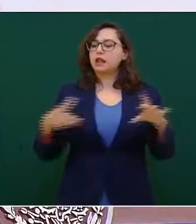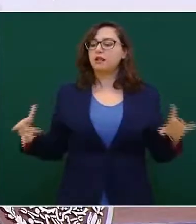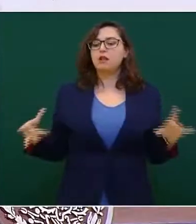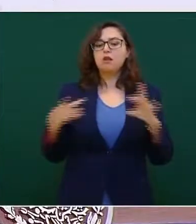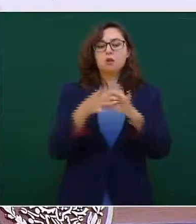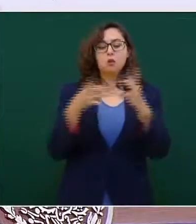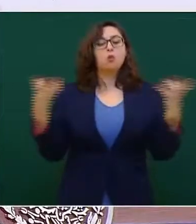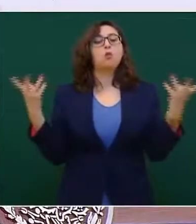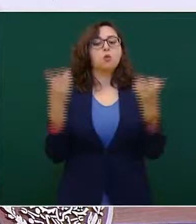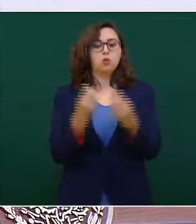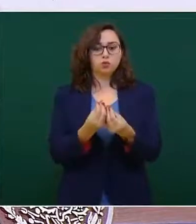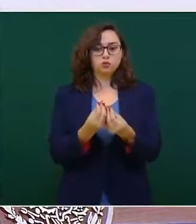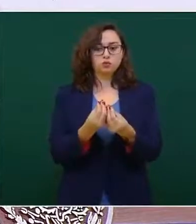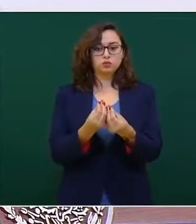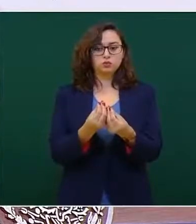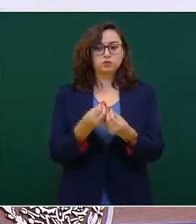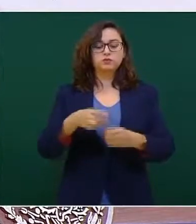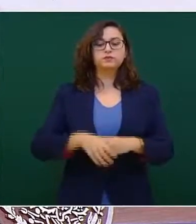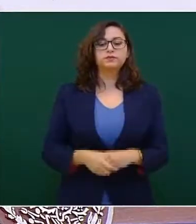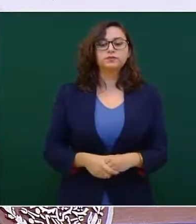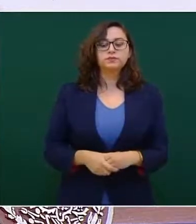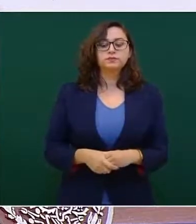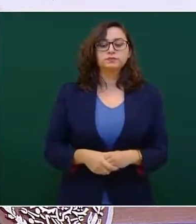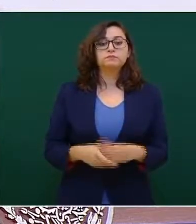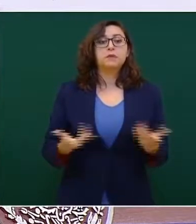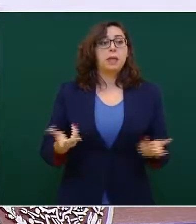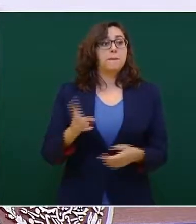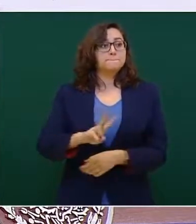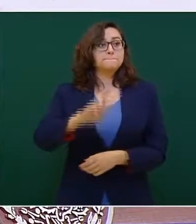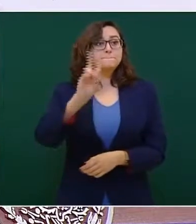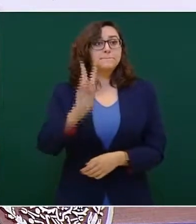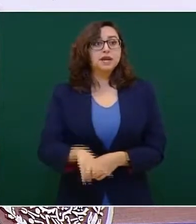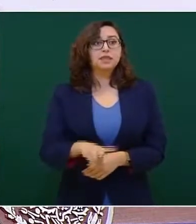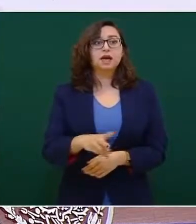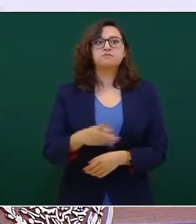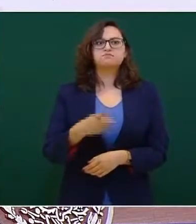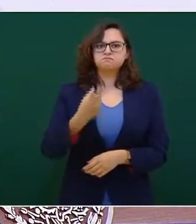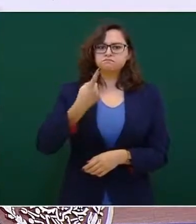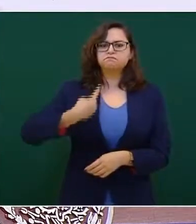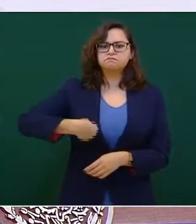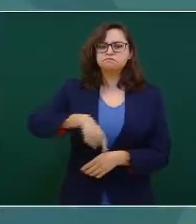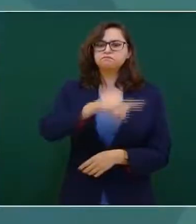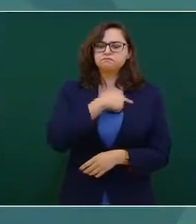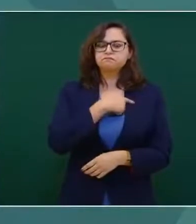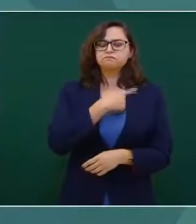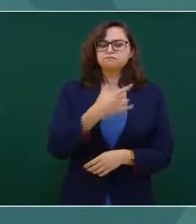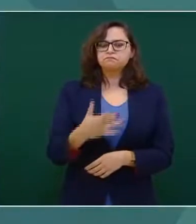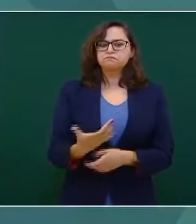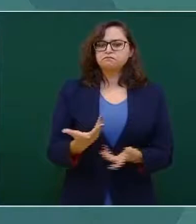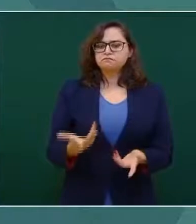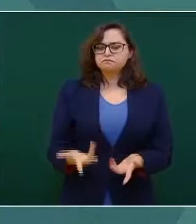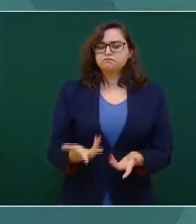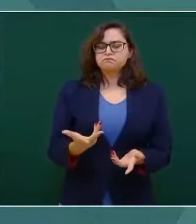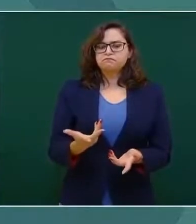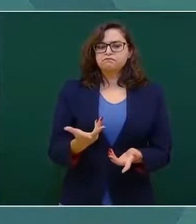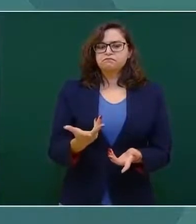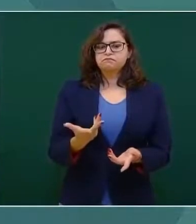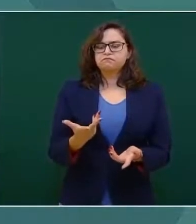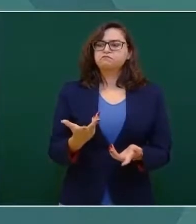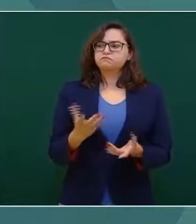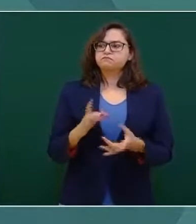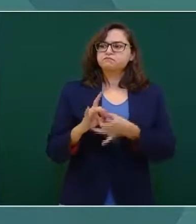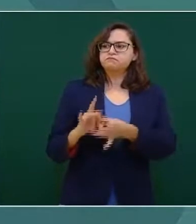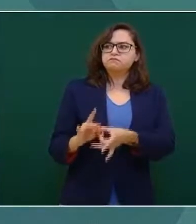Y decir ahí que tenemos una relación muy cercana con la Secretaría de Seguridad Pública Federal,